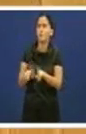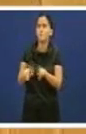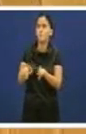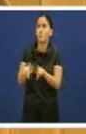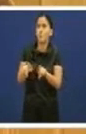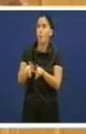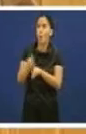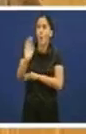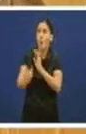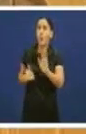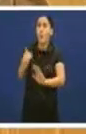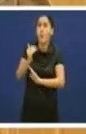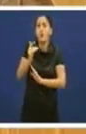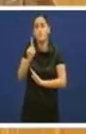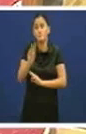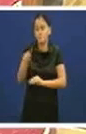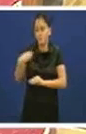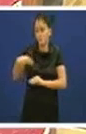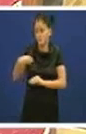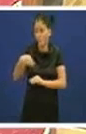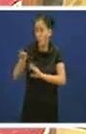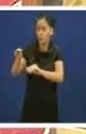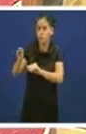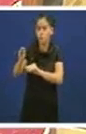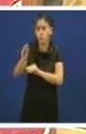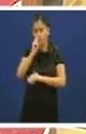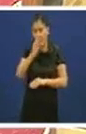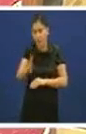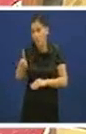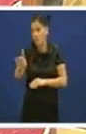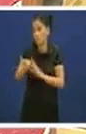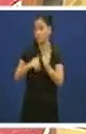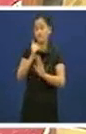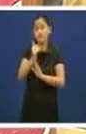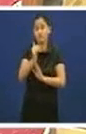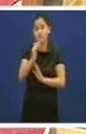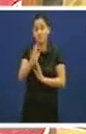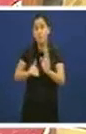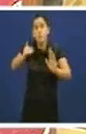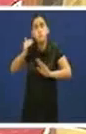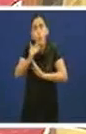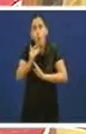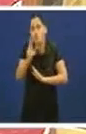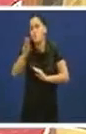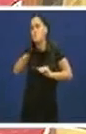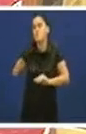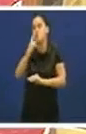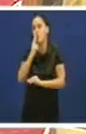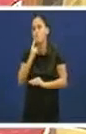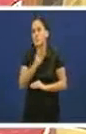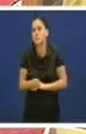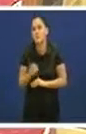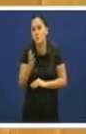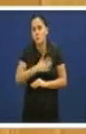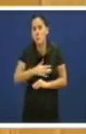de superar durante este usano se pico non foron capaces de superar o que teñan o seu compromiso maior que era gobernar